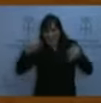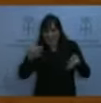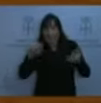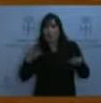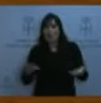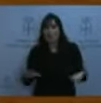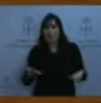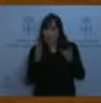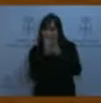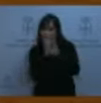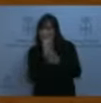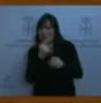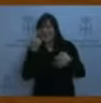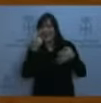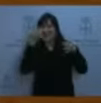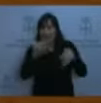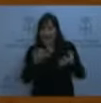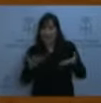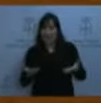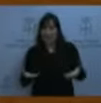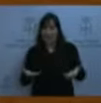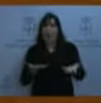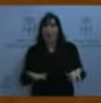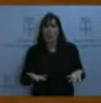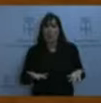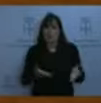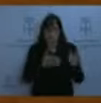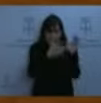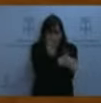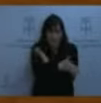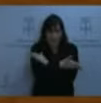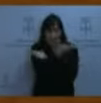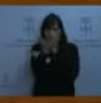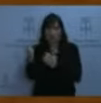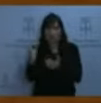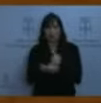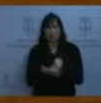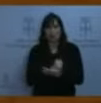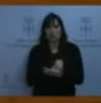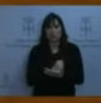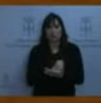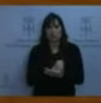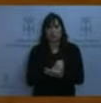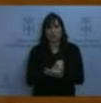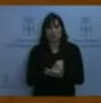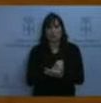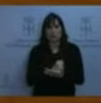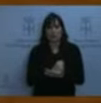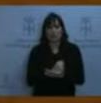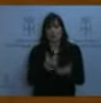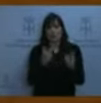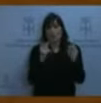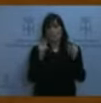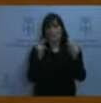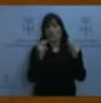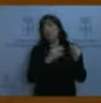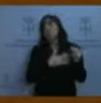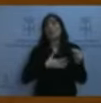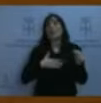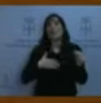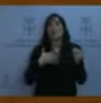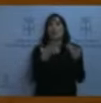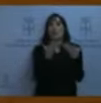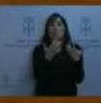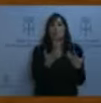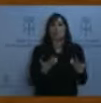de la mesa y que nos las explique a todos los españoles. Miren, voy a terminar con un texto de un revolucionario, un